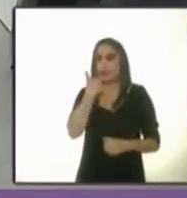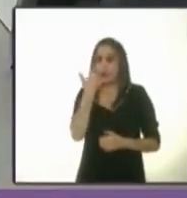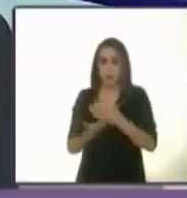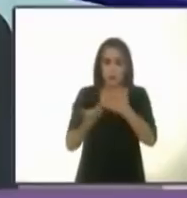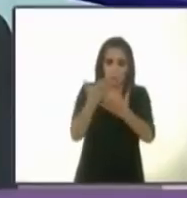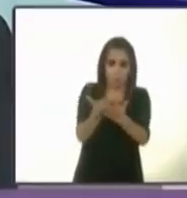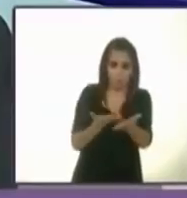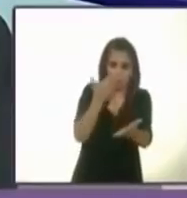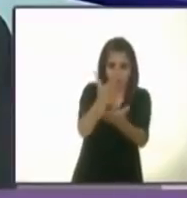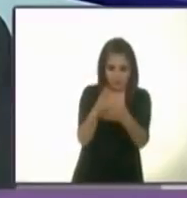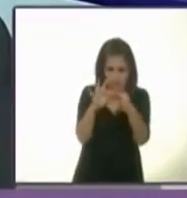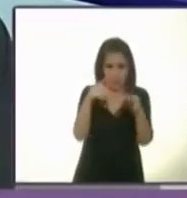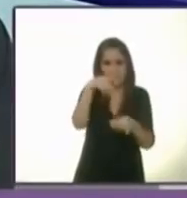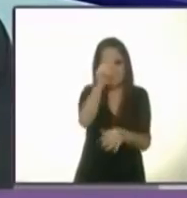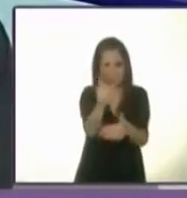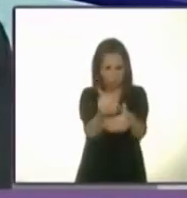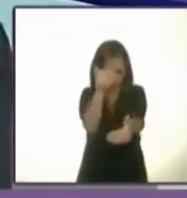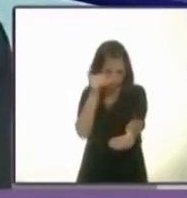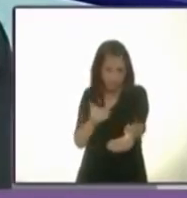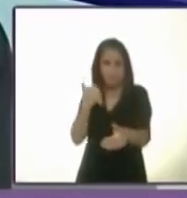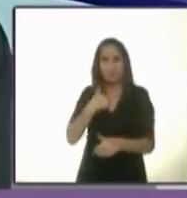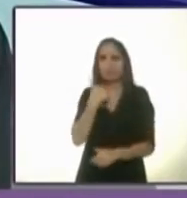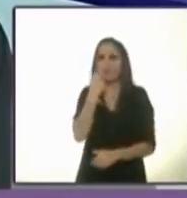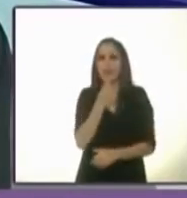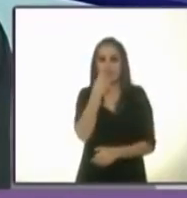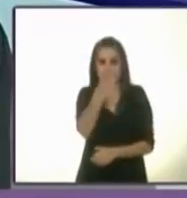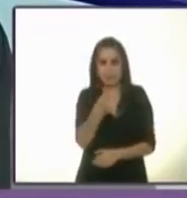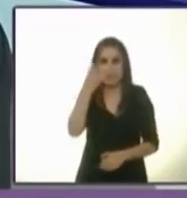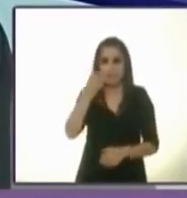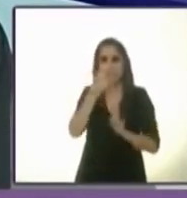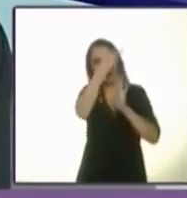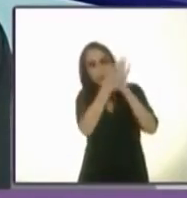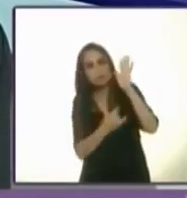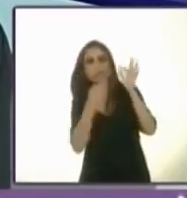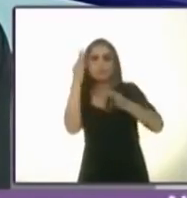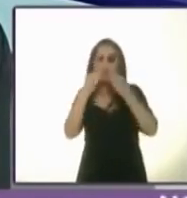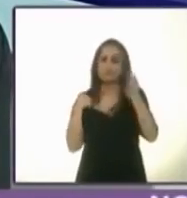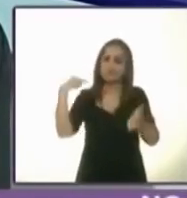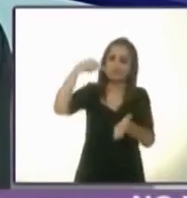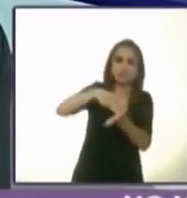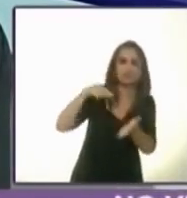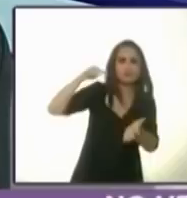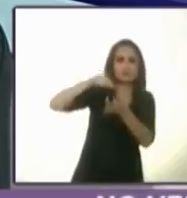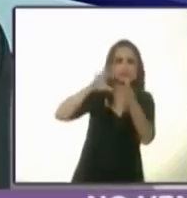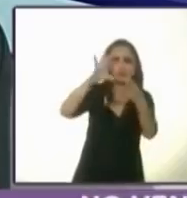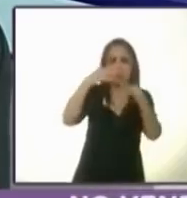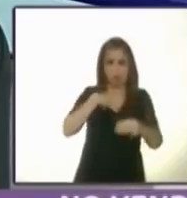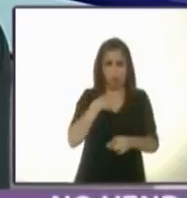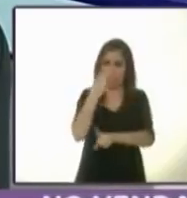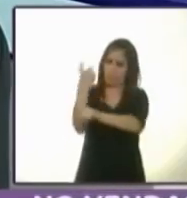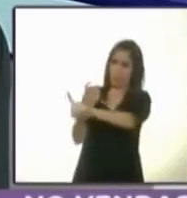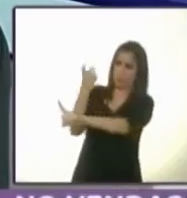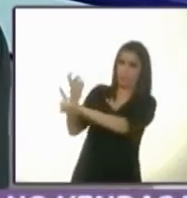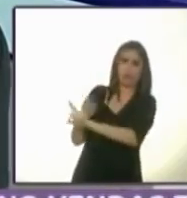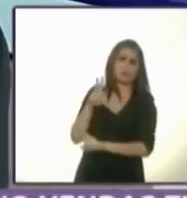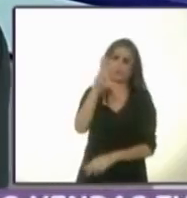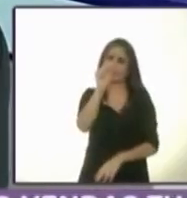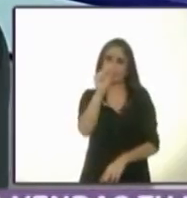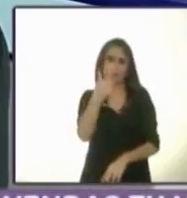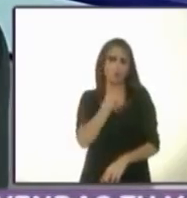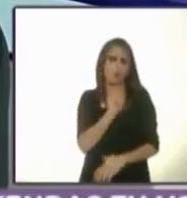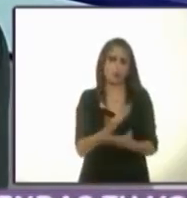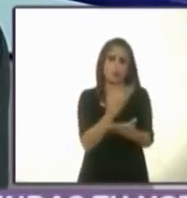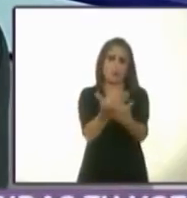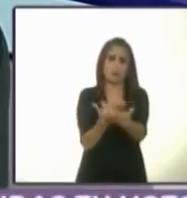propuestas quisiera decir que a lo largo de esta campaña yo me he dedicado a proponer, no atacar, pero no puedo dejar